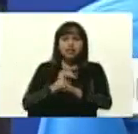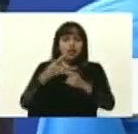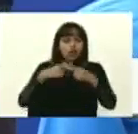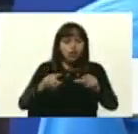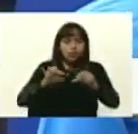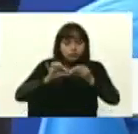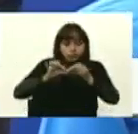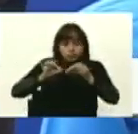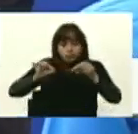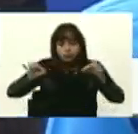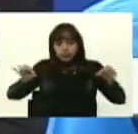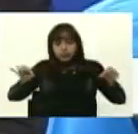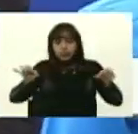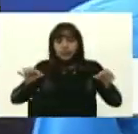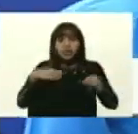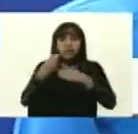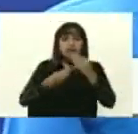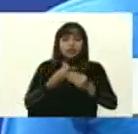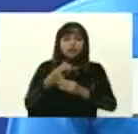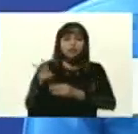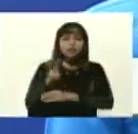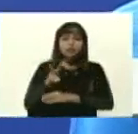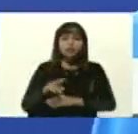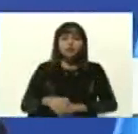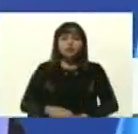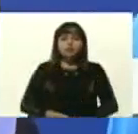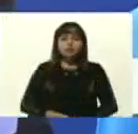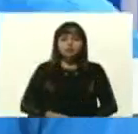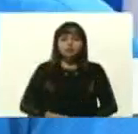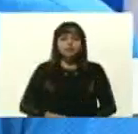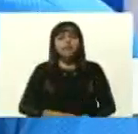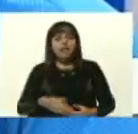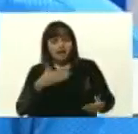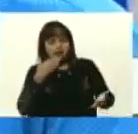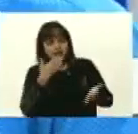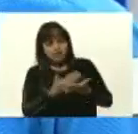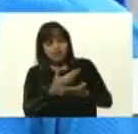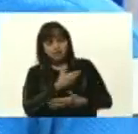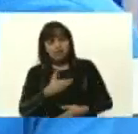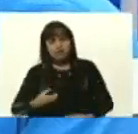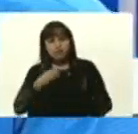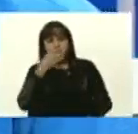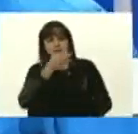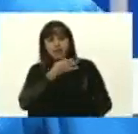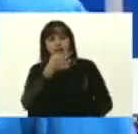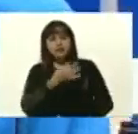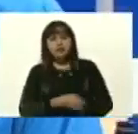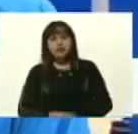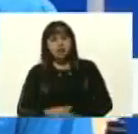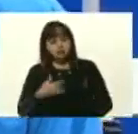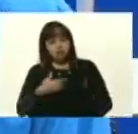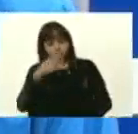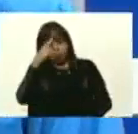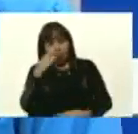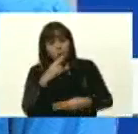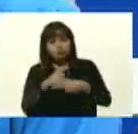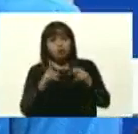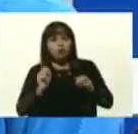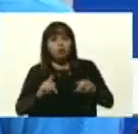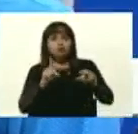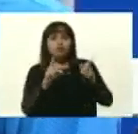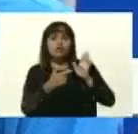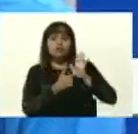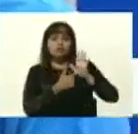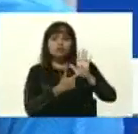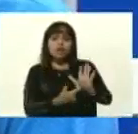ópticas hecho en Venezuela. Héctor. Gracias, señor presidente. Buenas tardes. Honrado con la oportunidad de mostrar